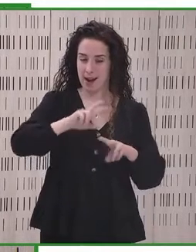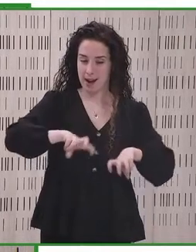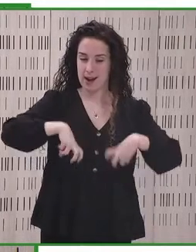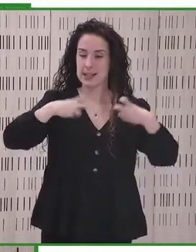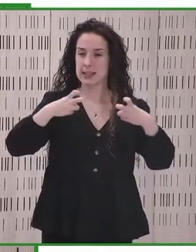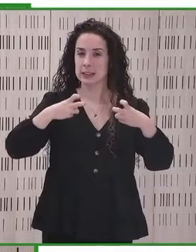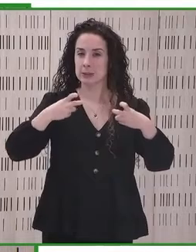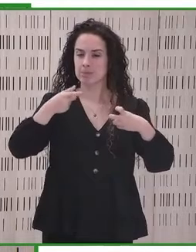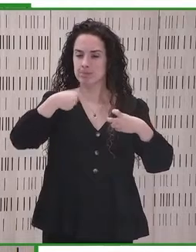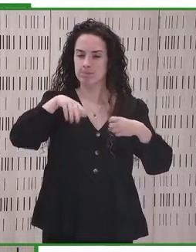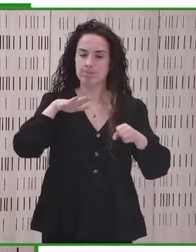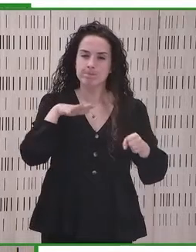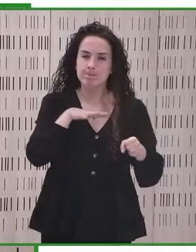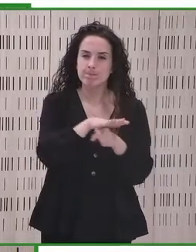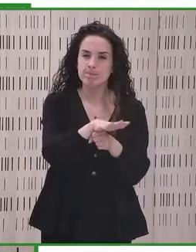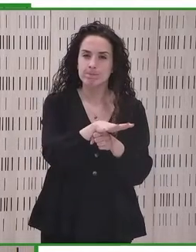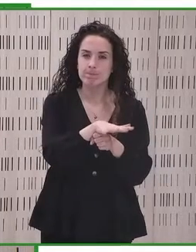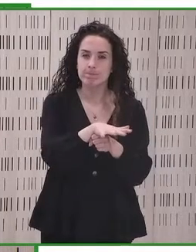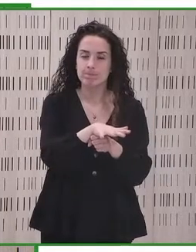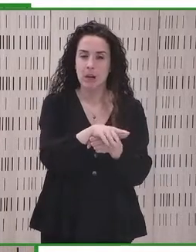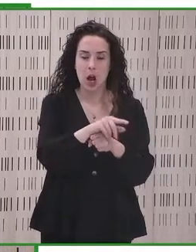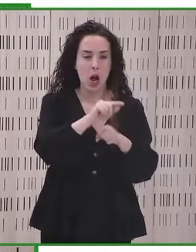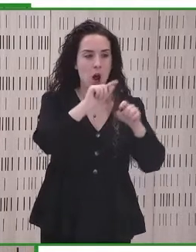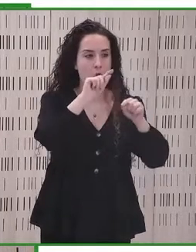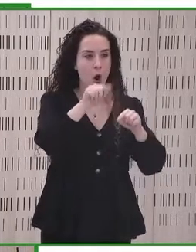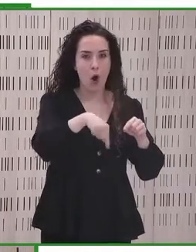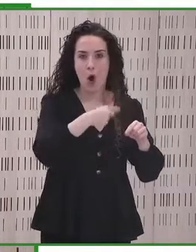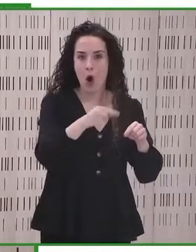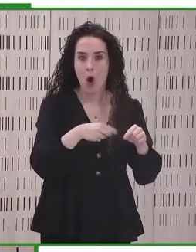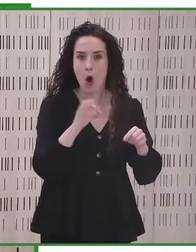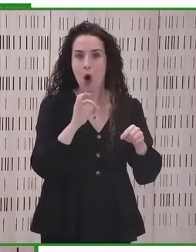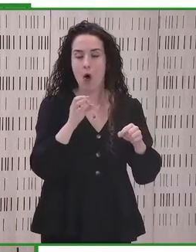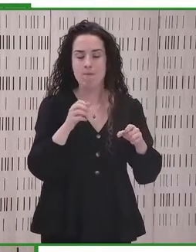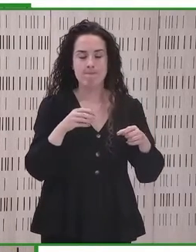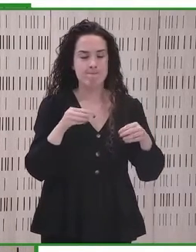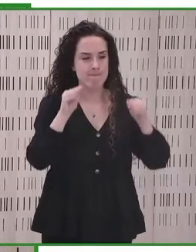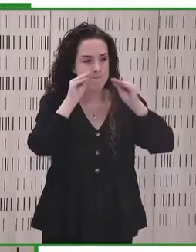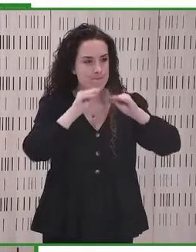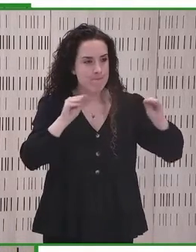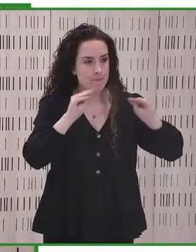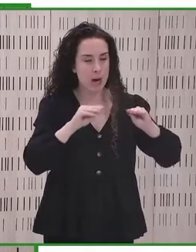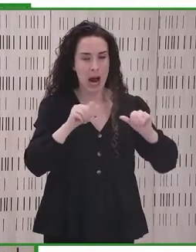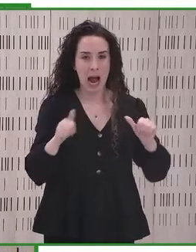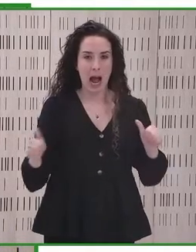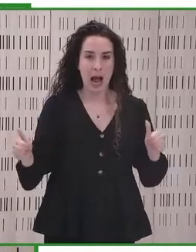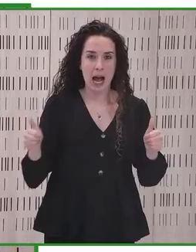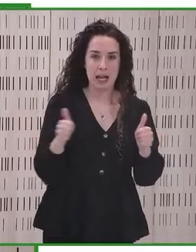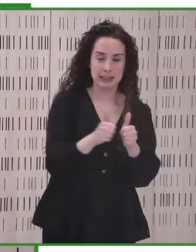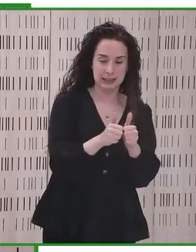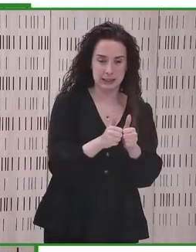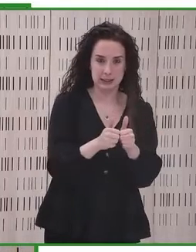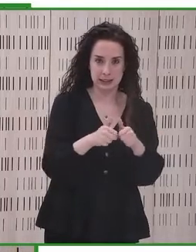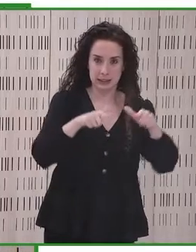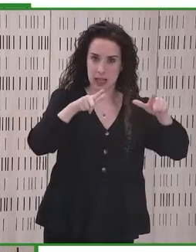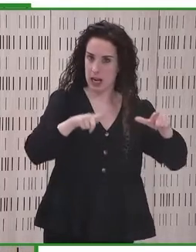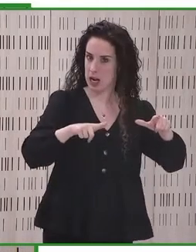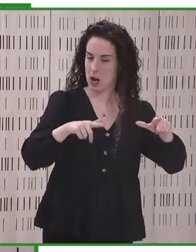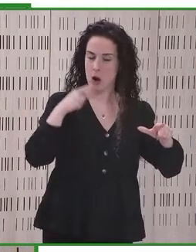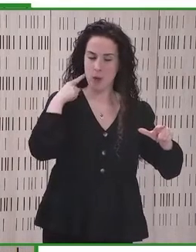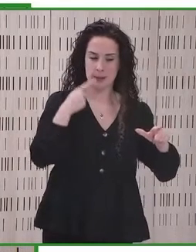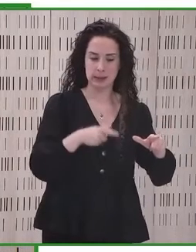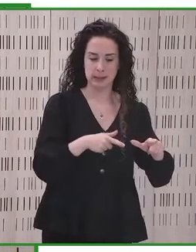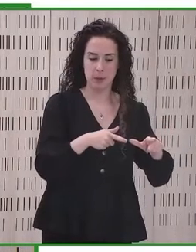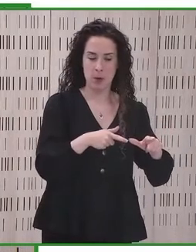que debería cubrir, por ejemplo, la contratación y la capacitación de asistentes de aula para ofrecer apoyo